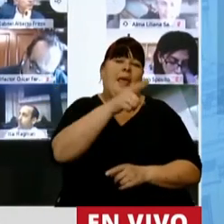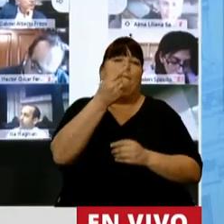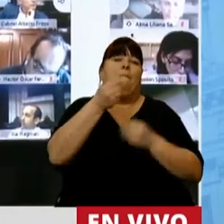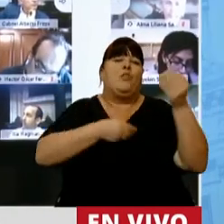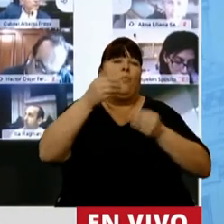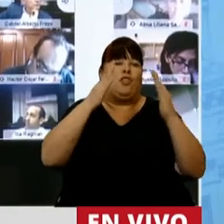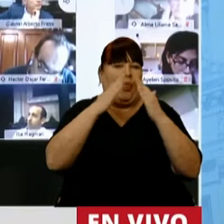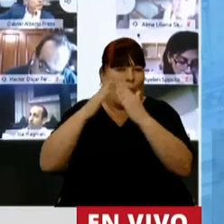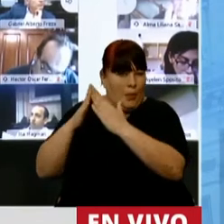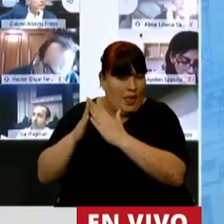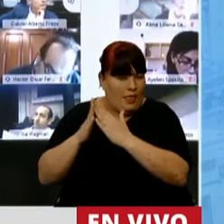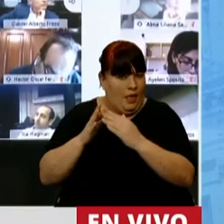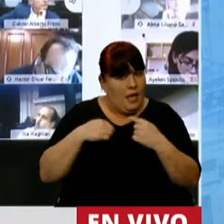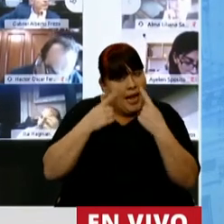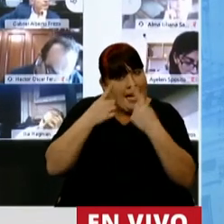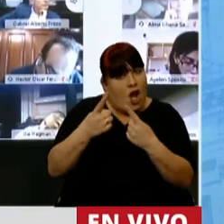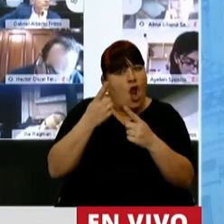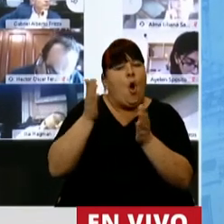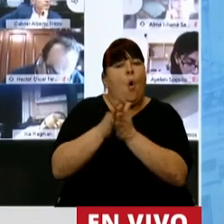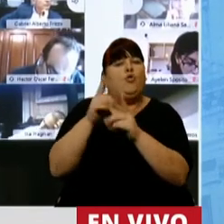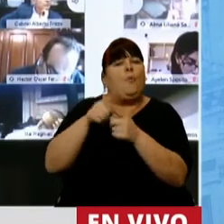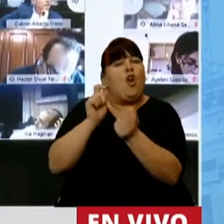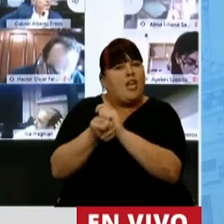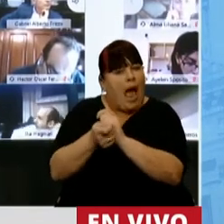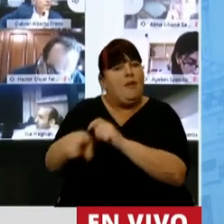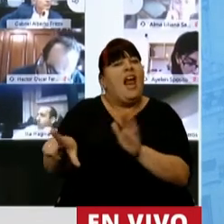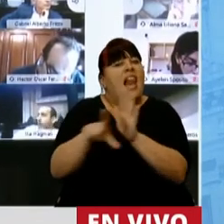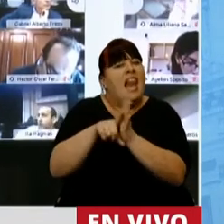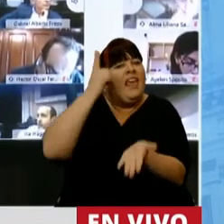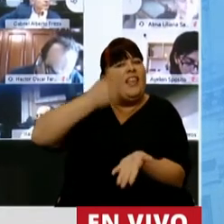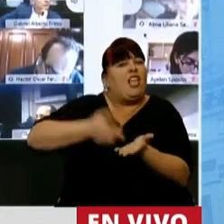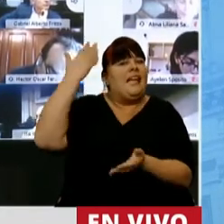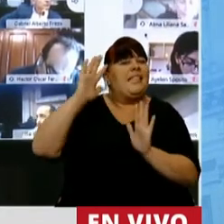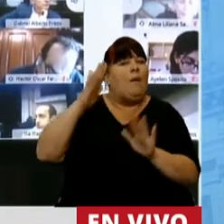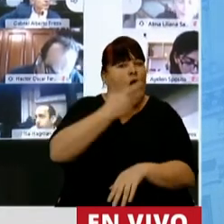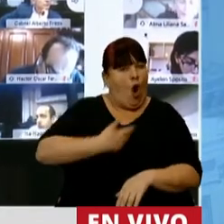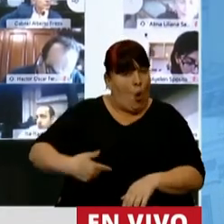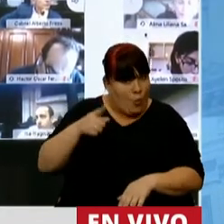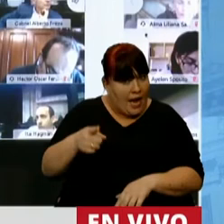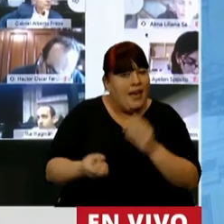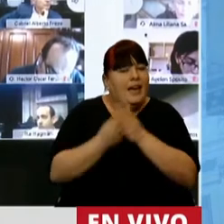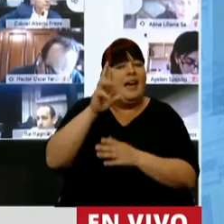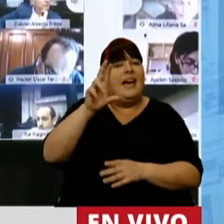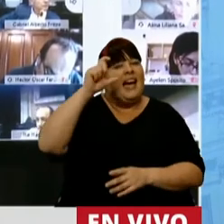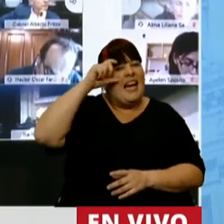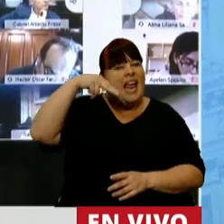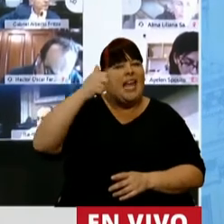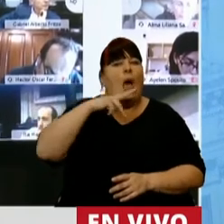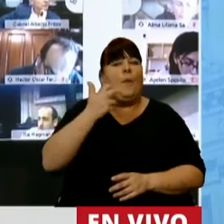vivienda y le reconozco a Juntos por el Cambio esta ley que se dictó en su gobierno que crea el RENAVAP